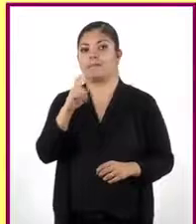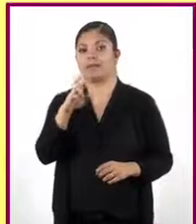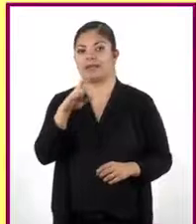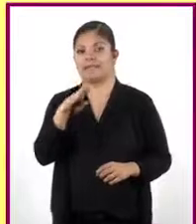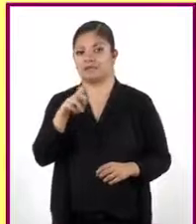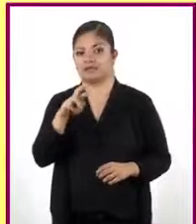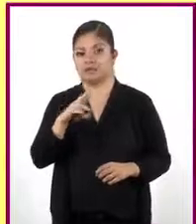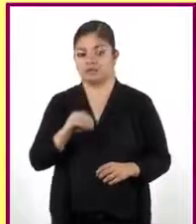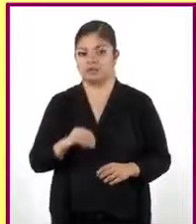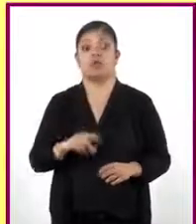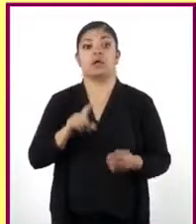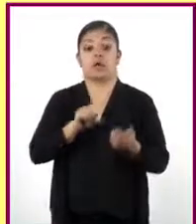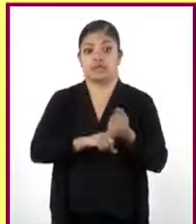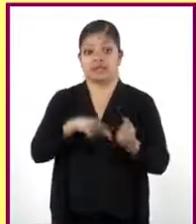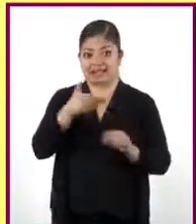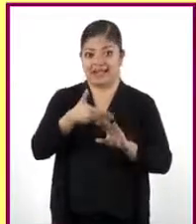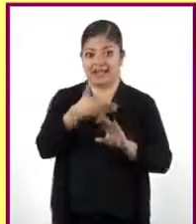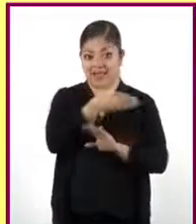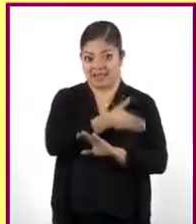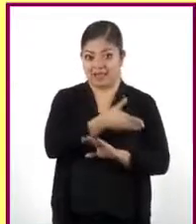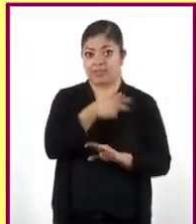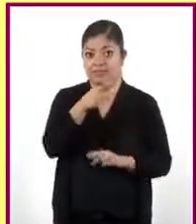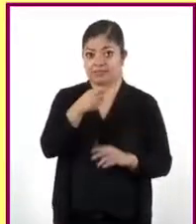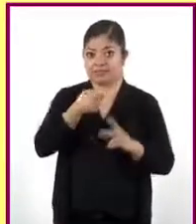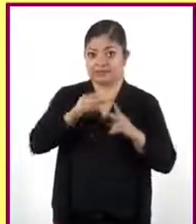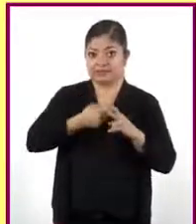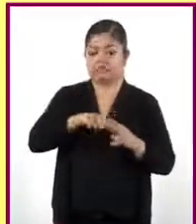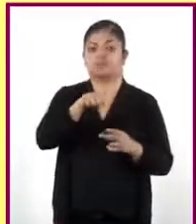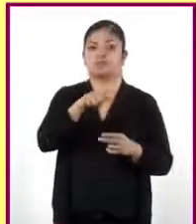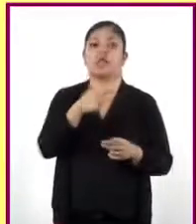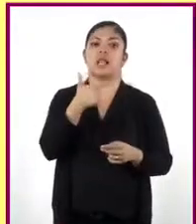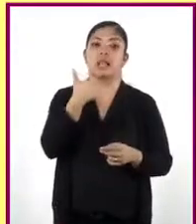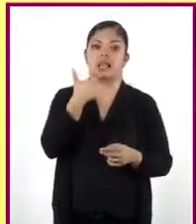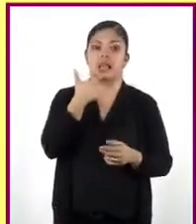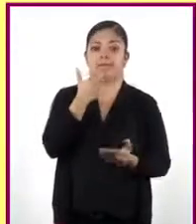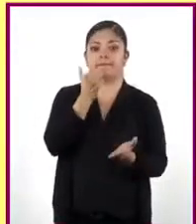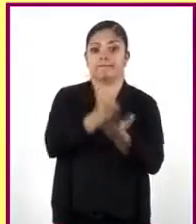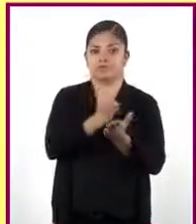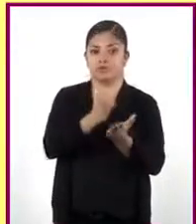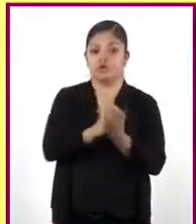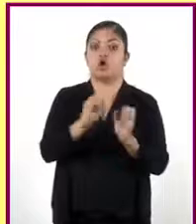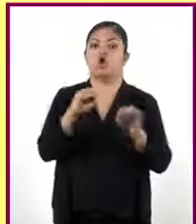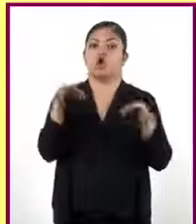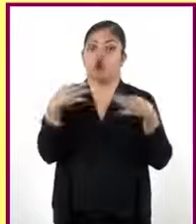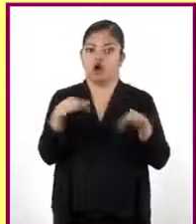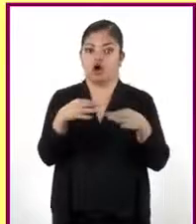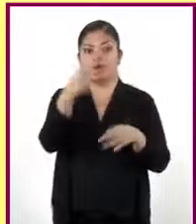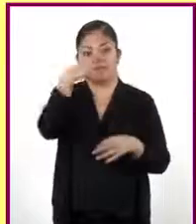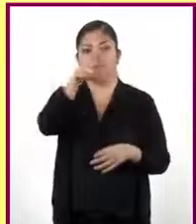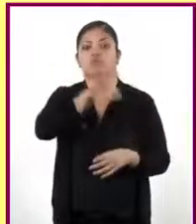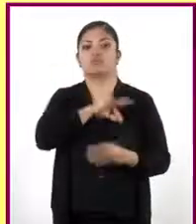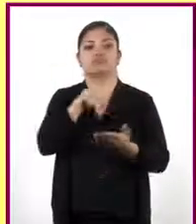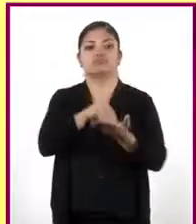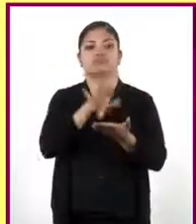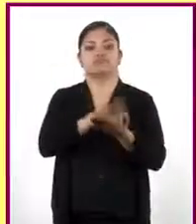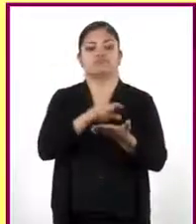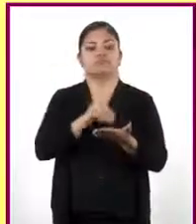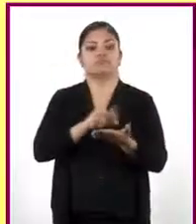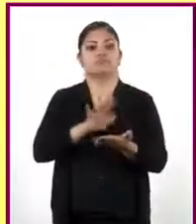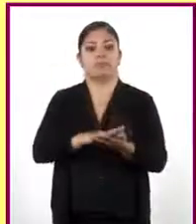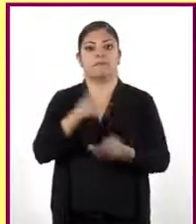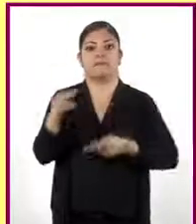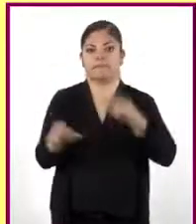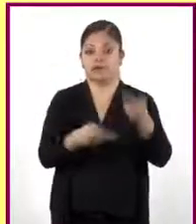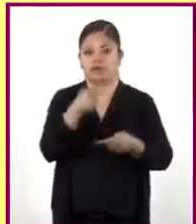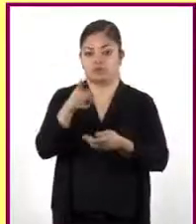Antes de iniciar, Lassi, los invitamos a tener a la mano lápiz y cuaderno u hojas para que puedan anotar las ideas y las